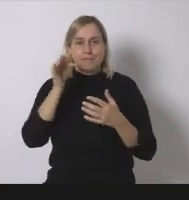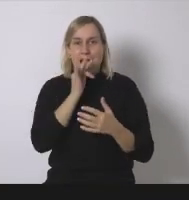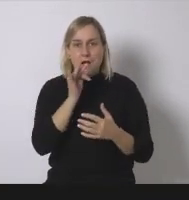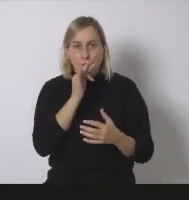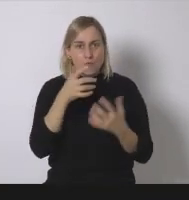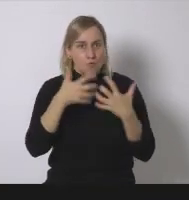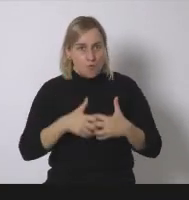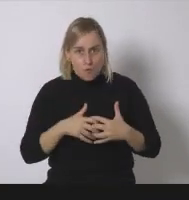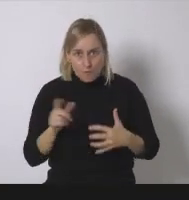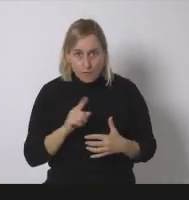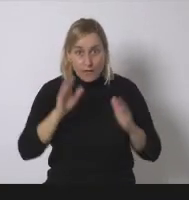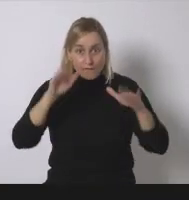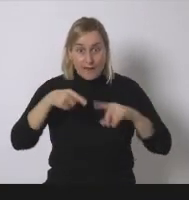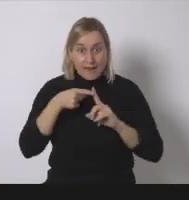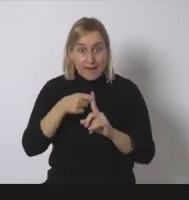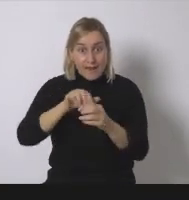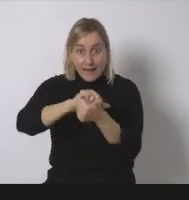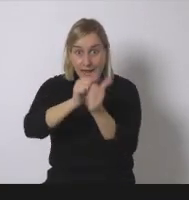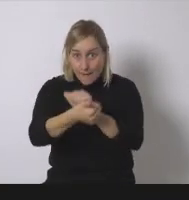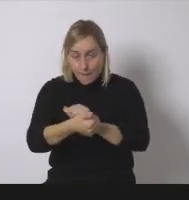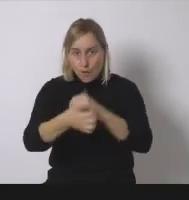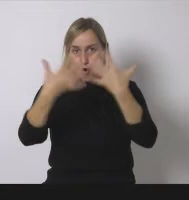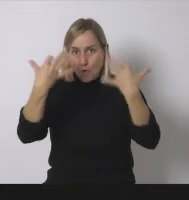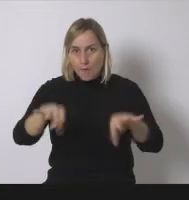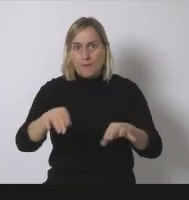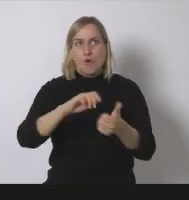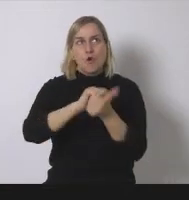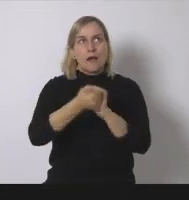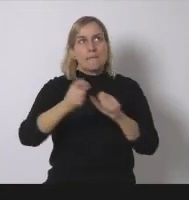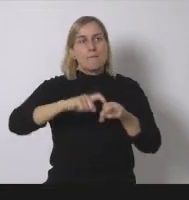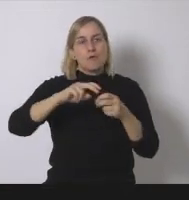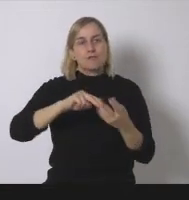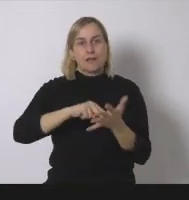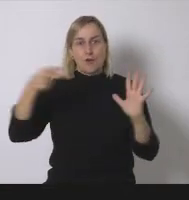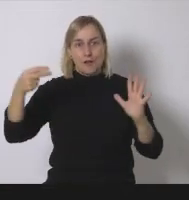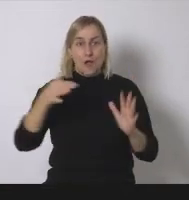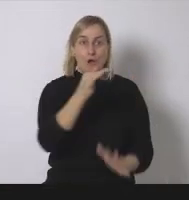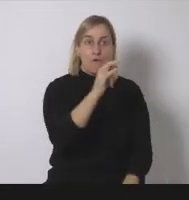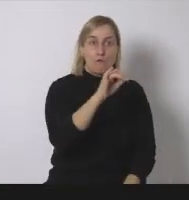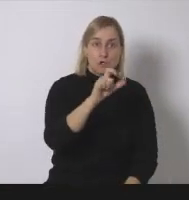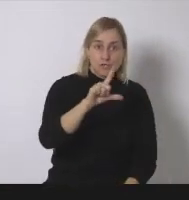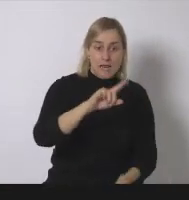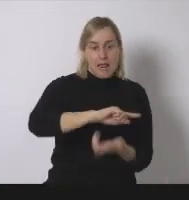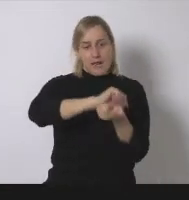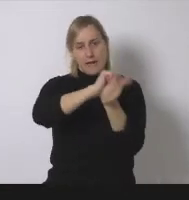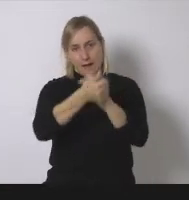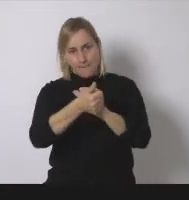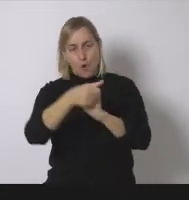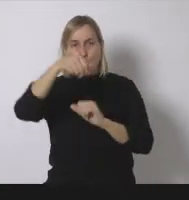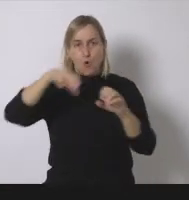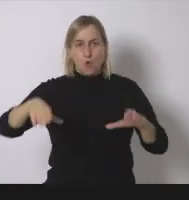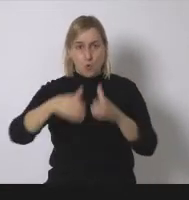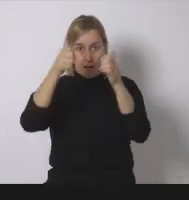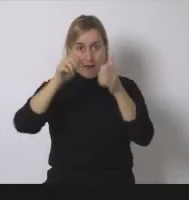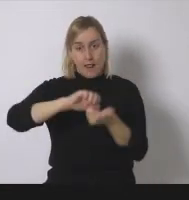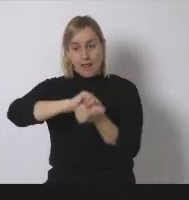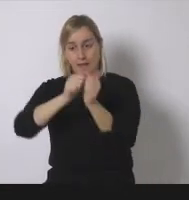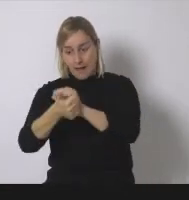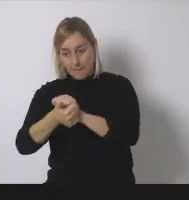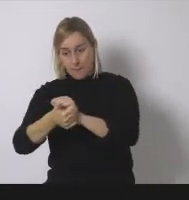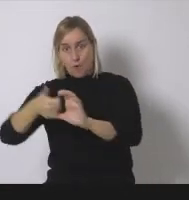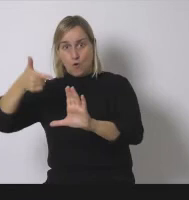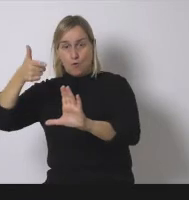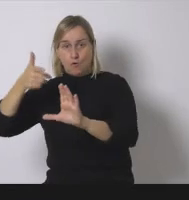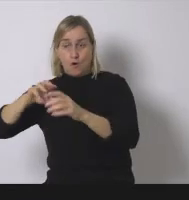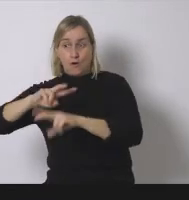este cambio tecnológico de fósil nuclear a renovable descentralizado a distribuido es en realidad también un